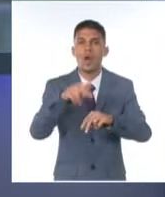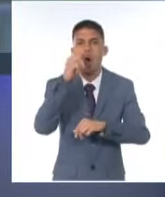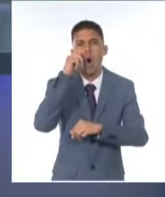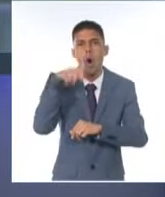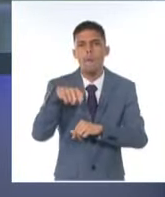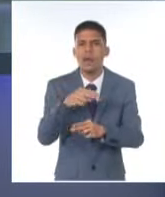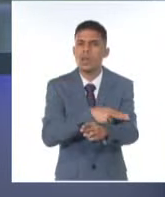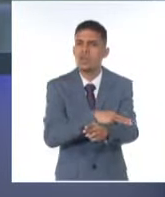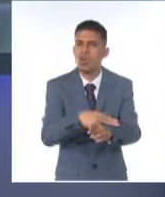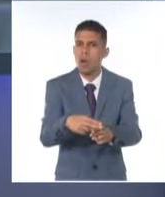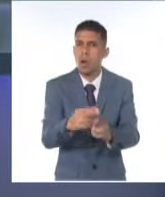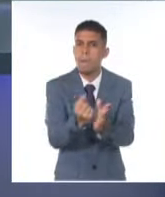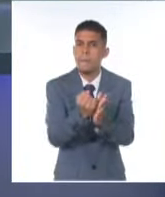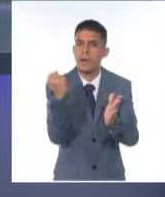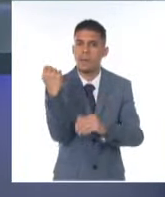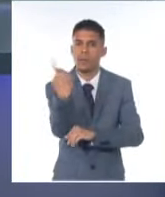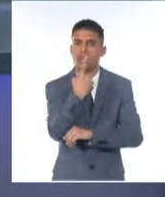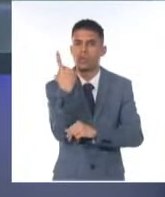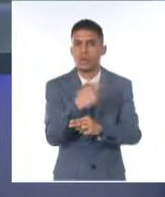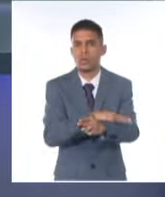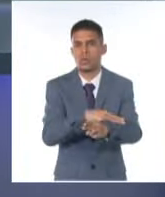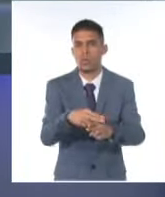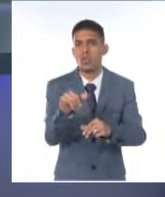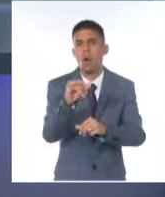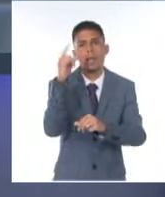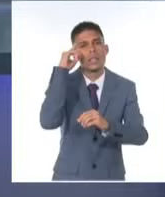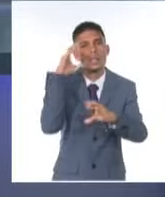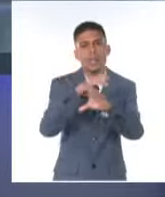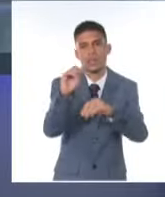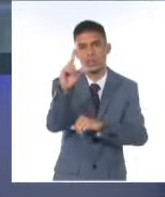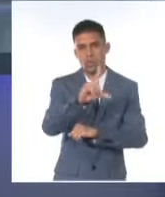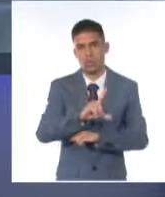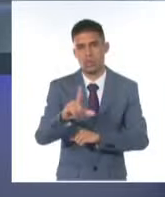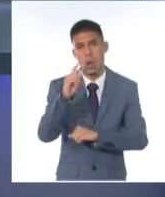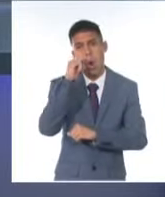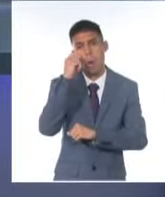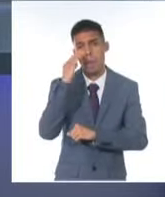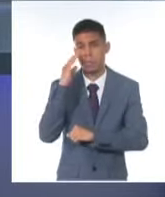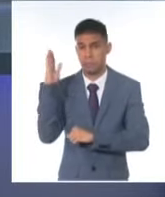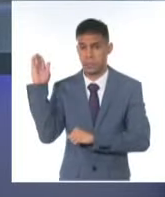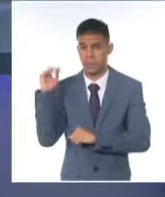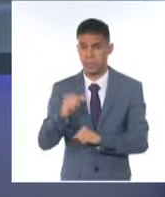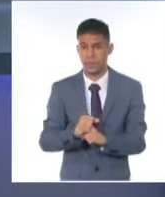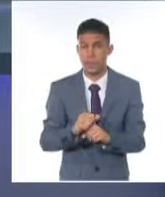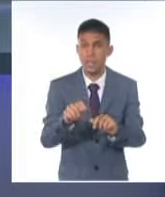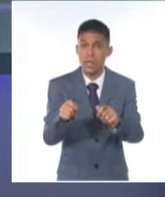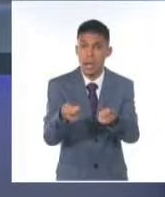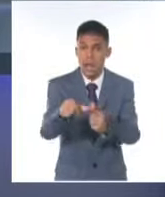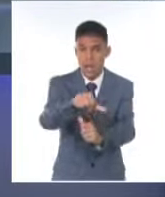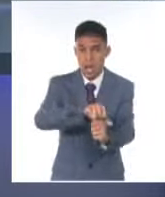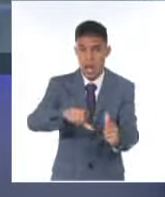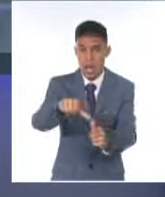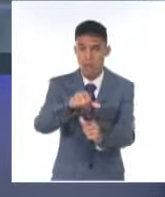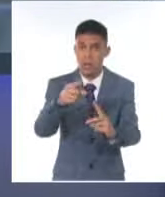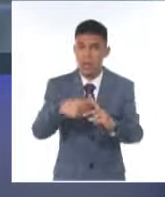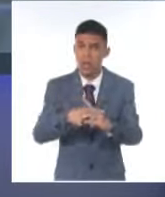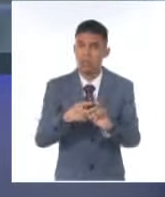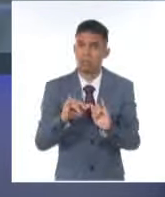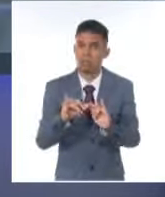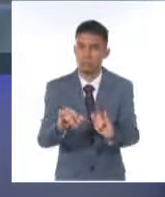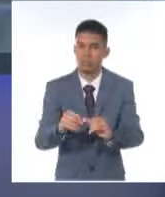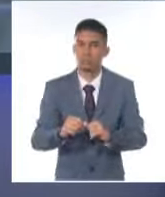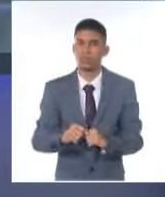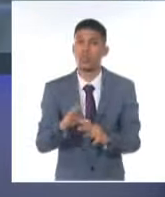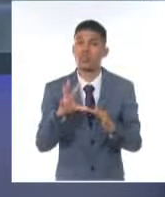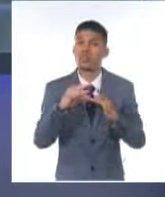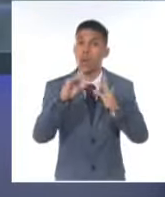Rodríguez, Premio Nacional de Historia y de Ciencias Sociales. Nuestro canal Caribe, canal cubano de noticias, tuvo el privilegio de contar